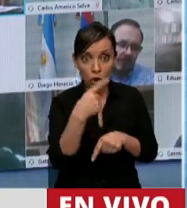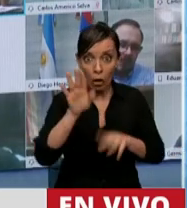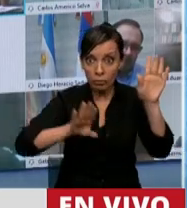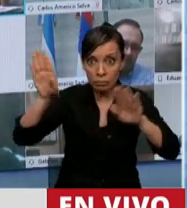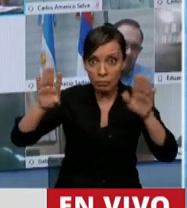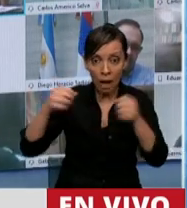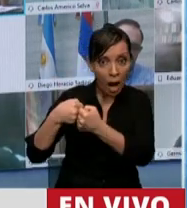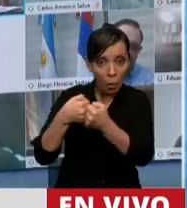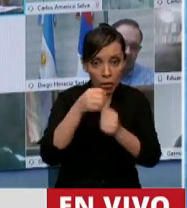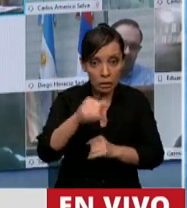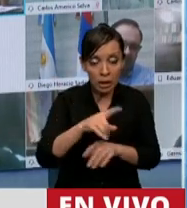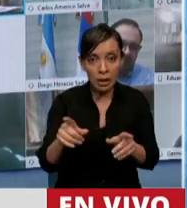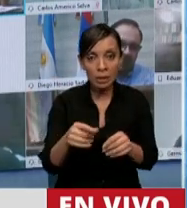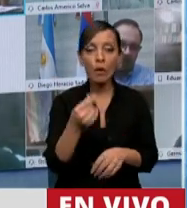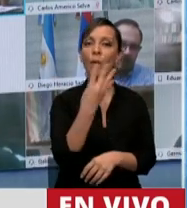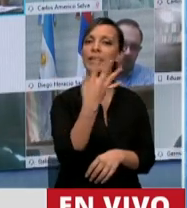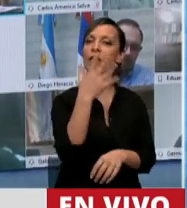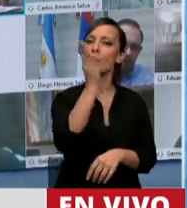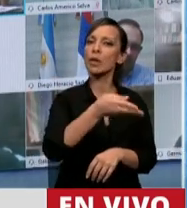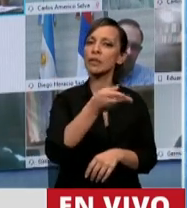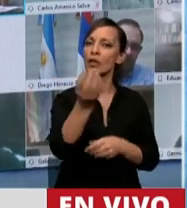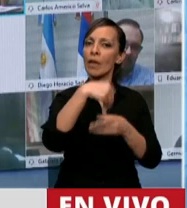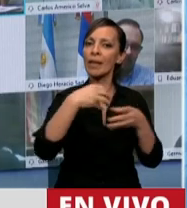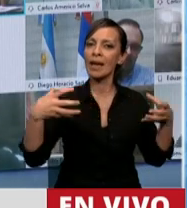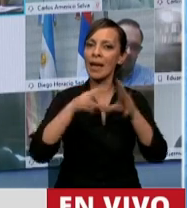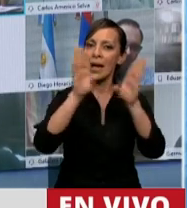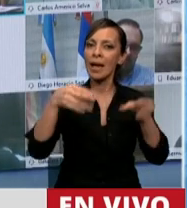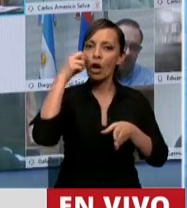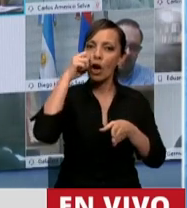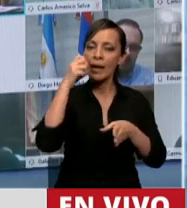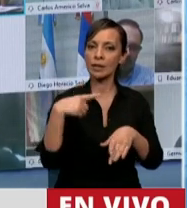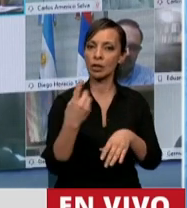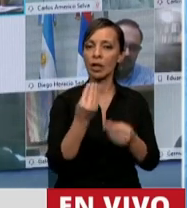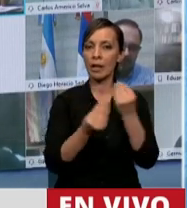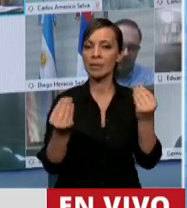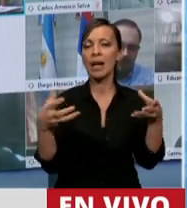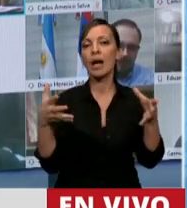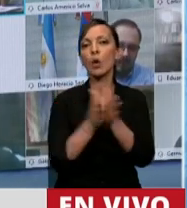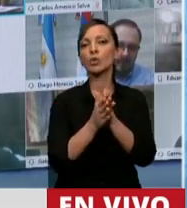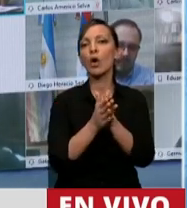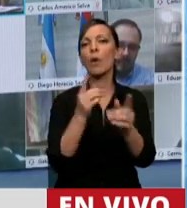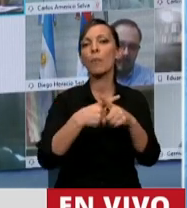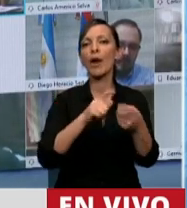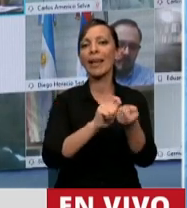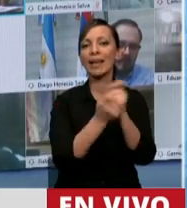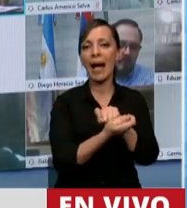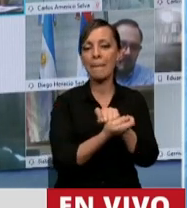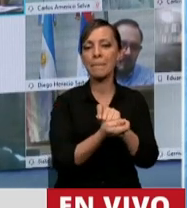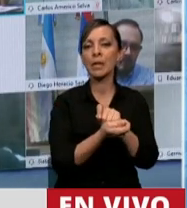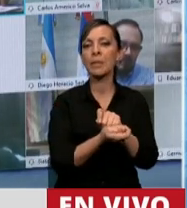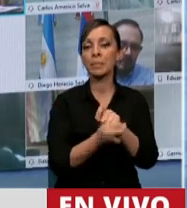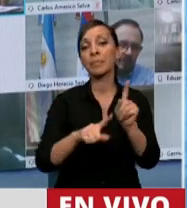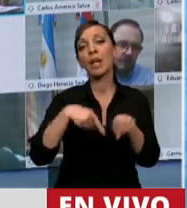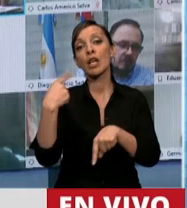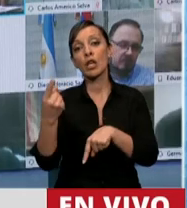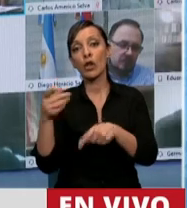miembros, cuando el 45% de los integrantes de esta Cámara, que representa Juntos por el Cambio, más otros bloques,